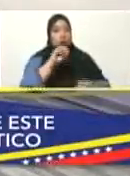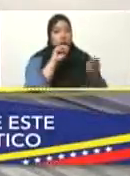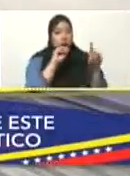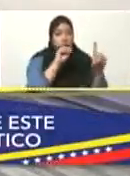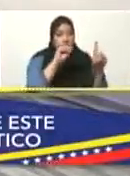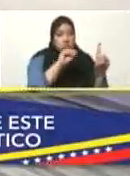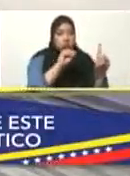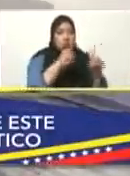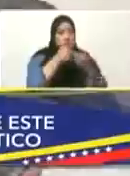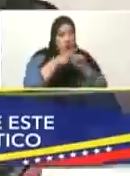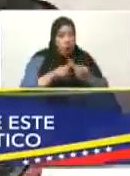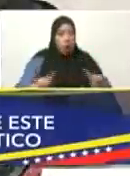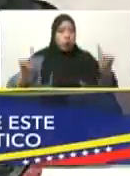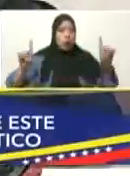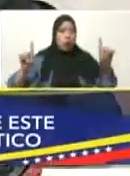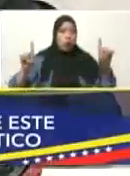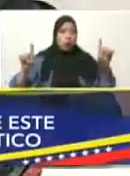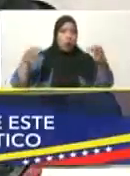Ondas tropicales.